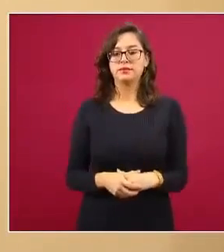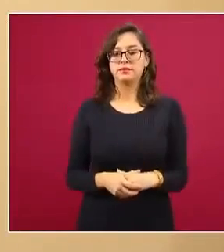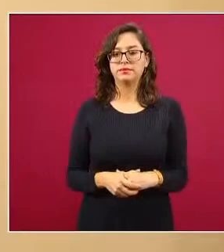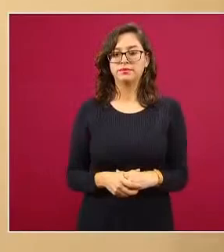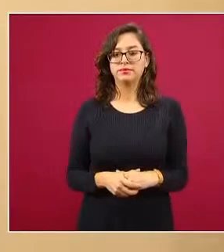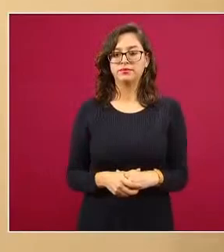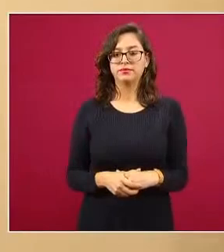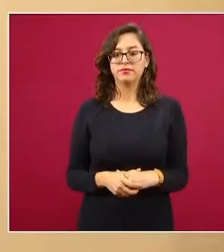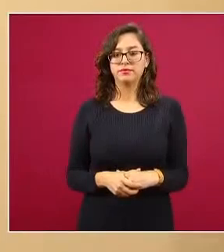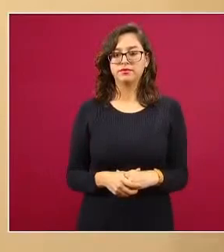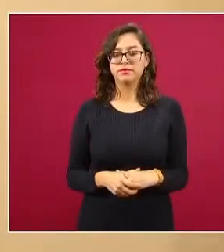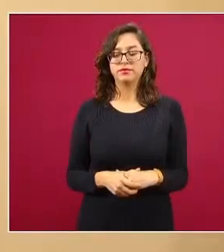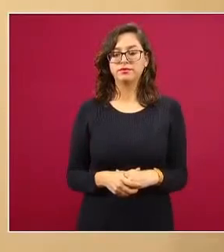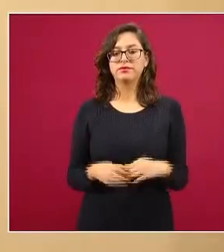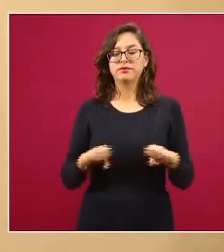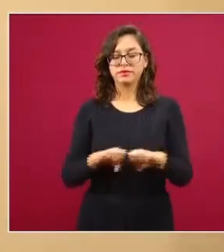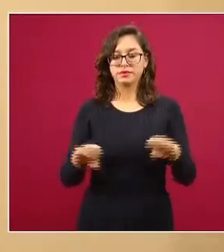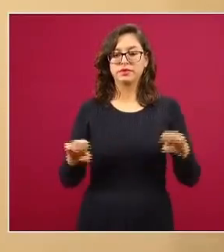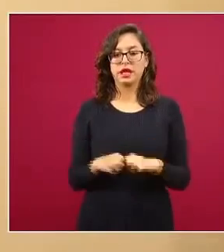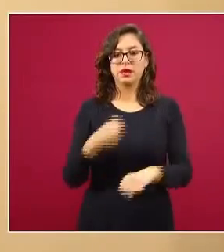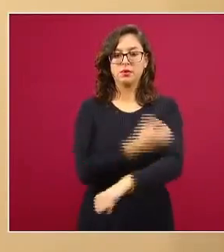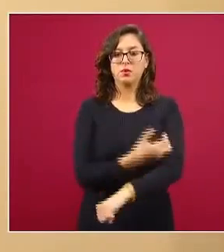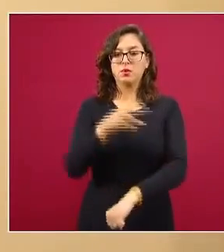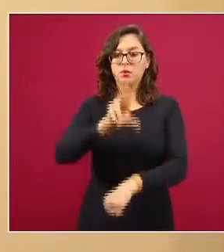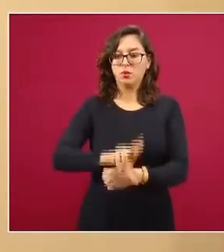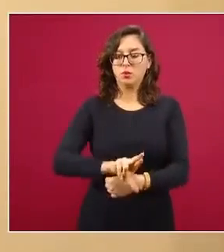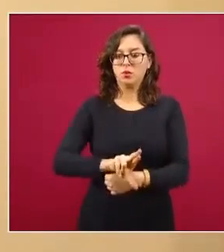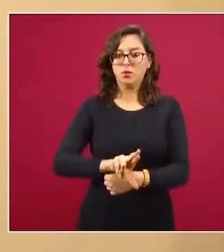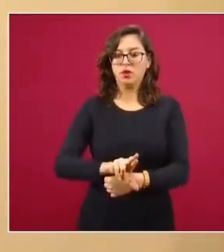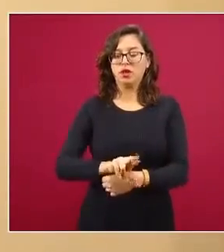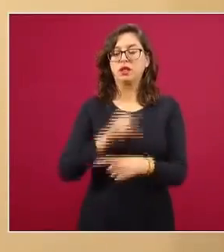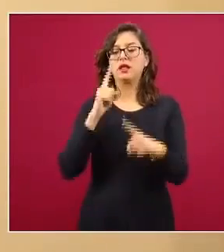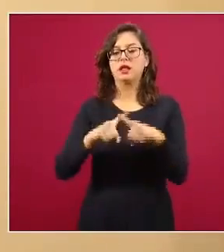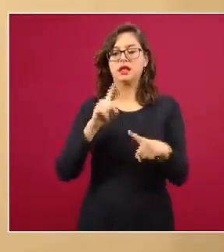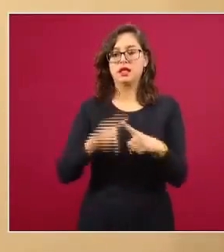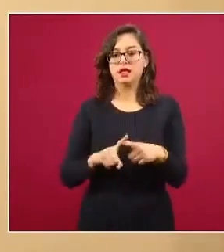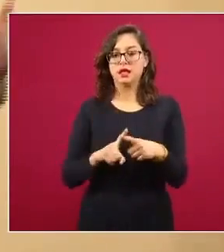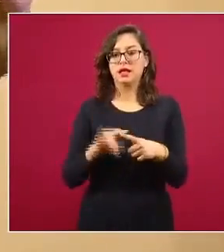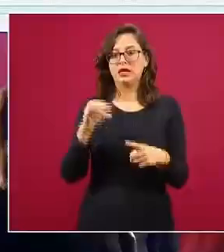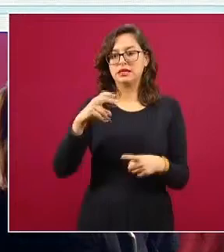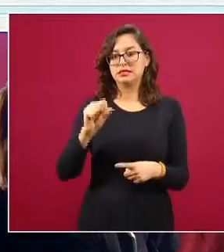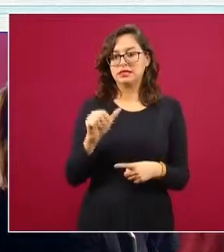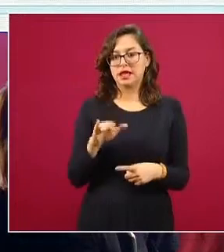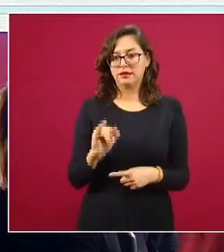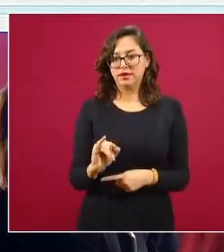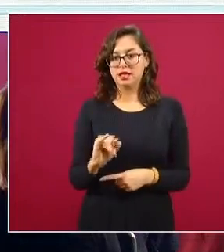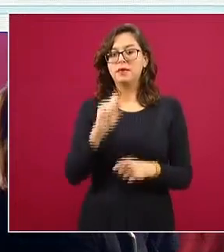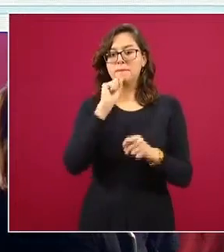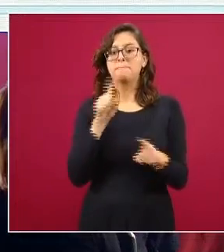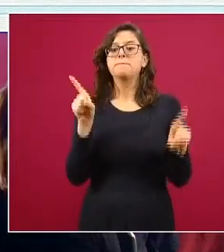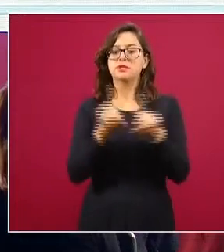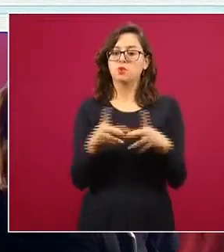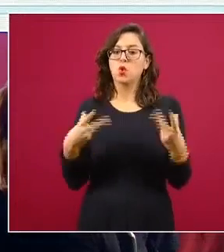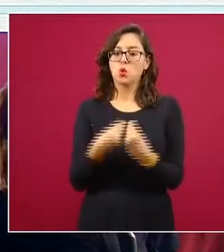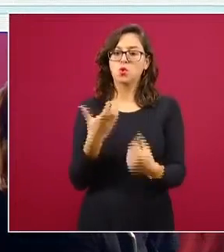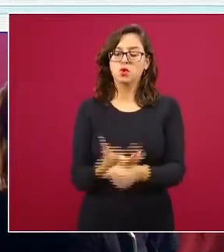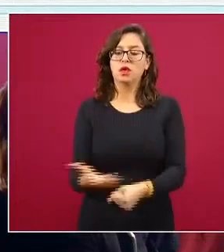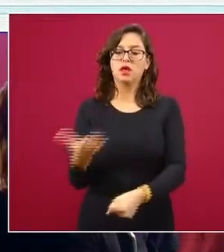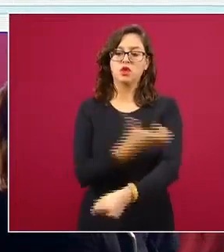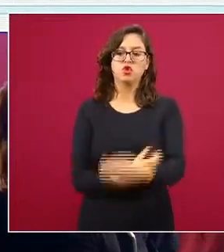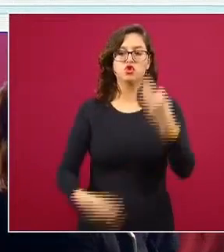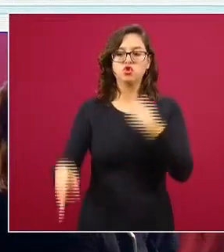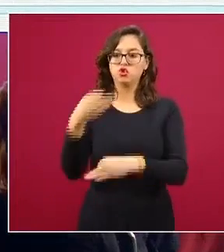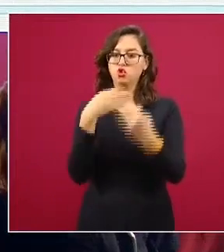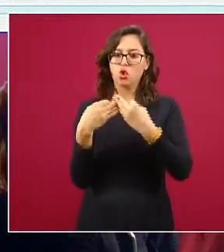el equipo técnico que coordinó esto fue el Instituto Nacional de Salud Pública y tuvimos el acompañamiento constante